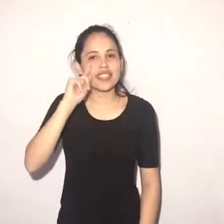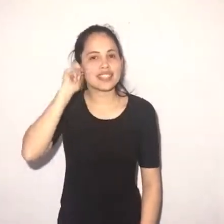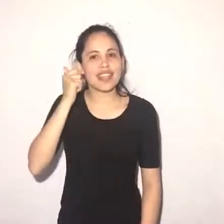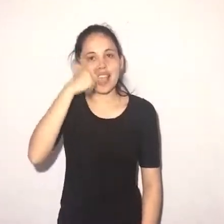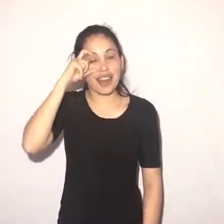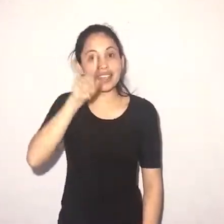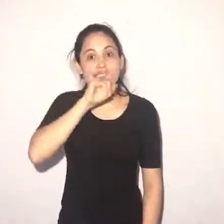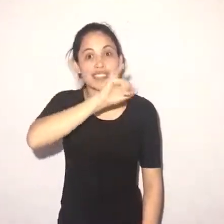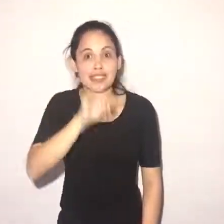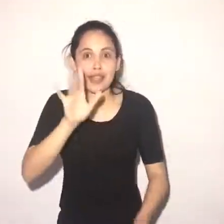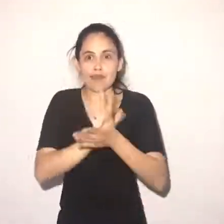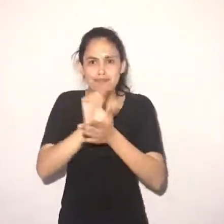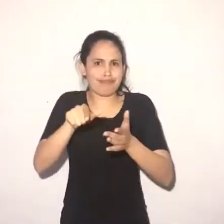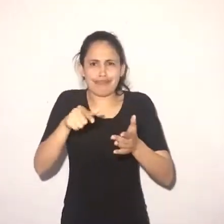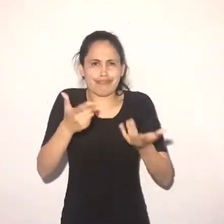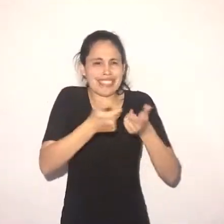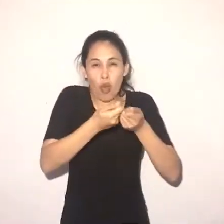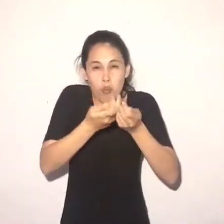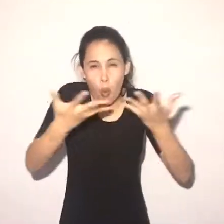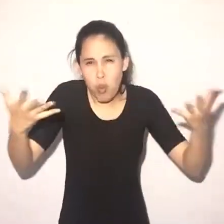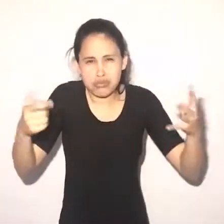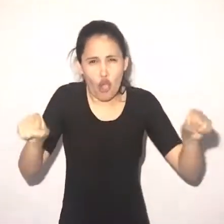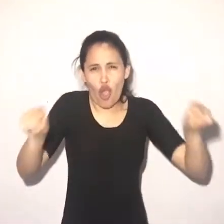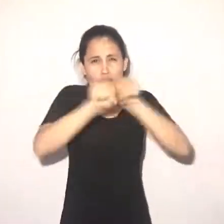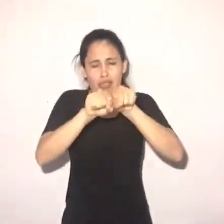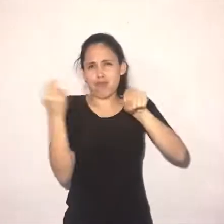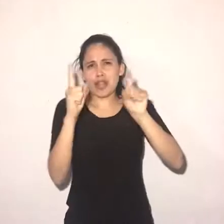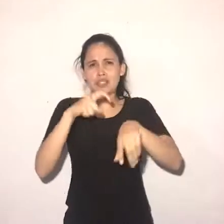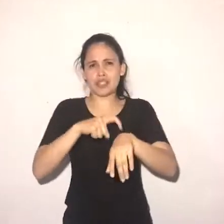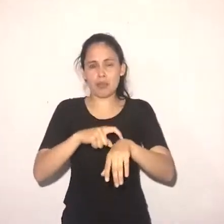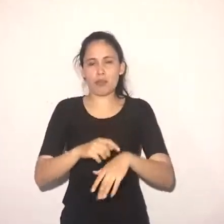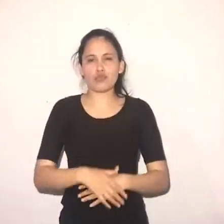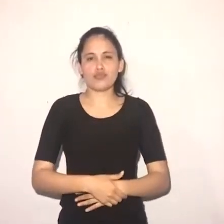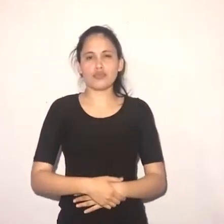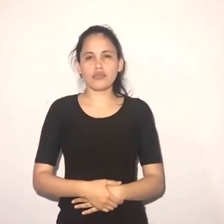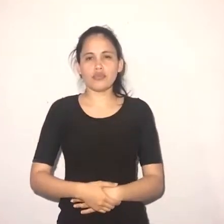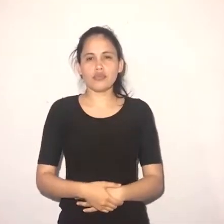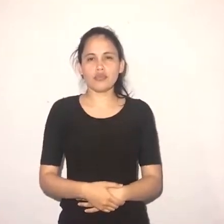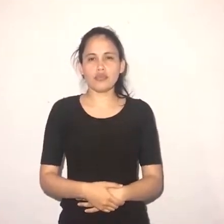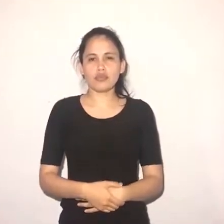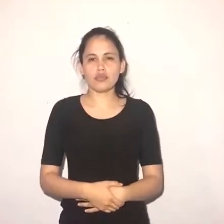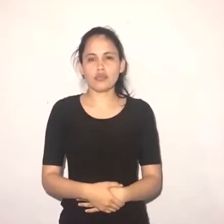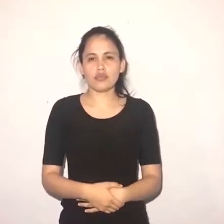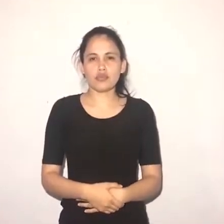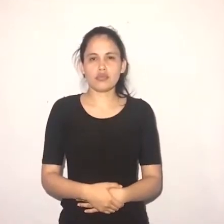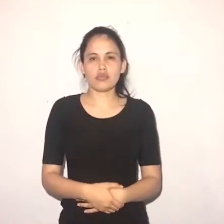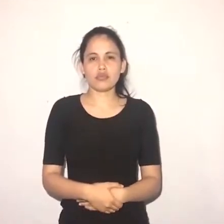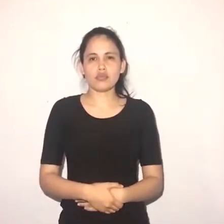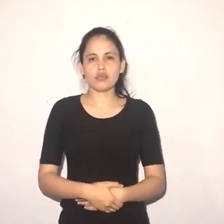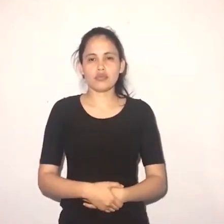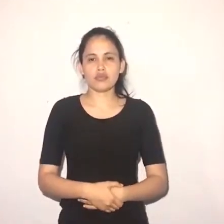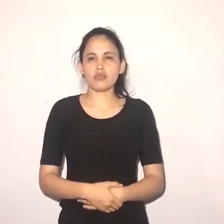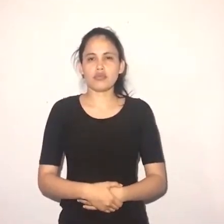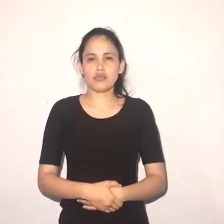de puertos que distribuyan la señal y se espera que por su pequeño tamaño se encuentren dentro de las ciudades. En paralelo a esto,